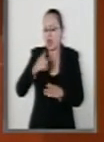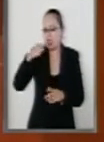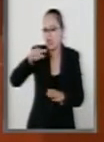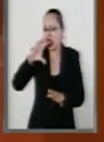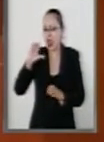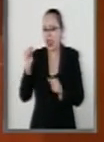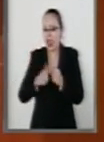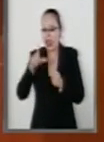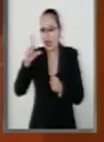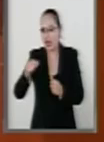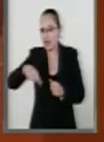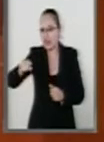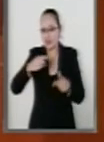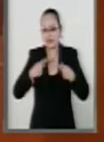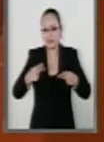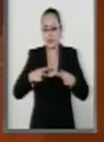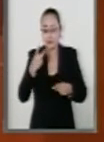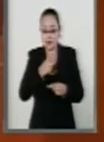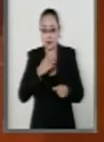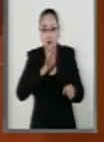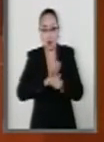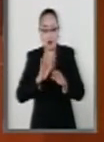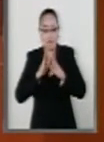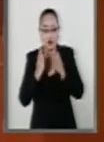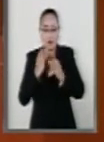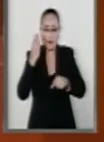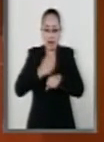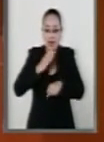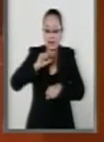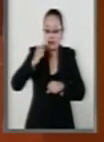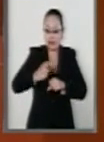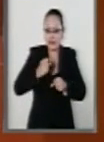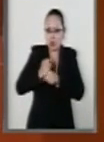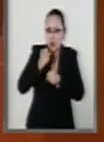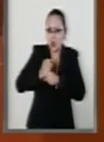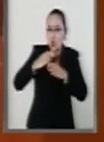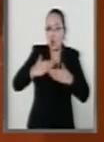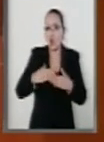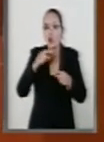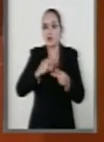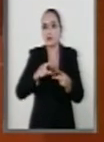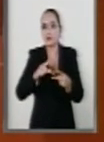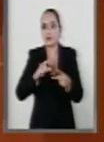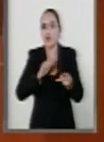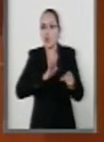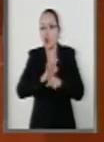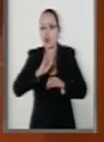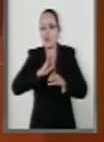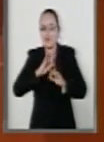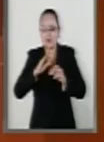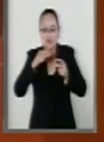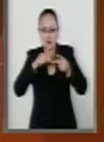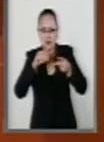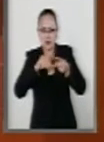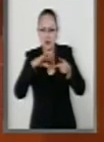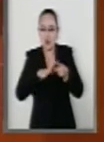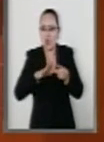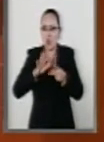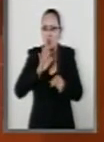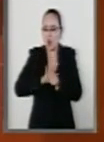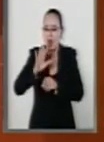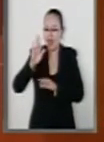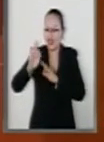degradantes establecer el tipo penal de tortura, el tipo penal de tratos o penas crueles,